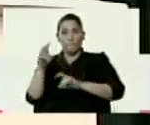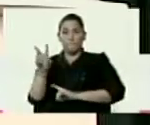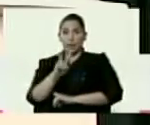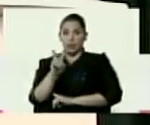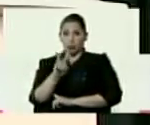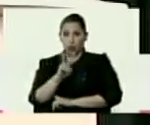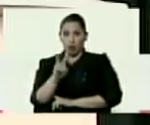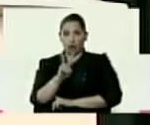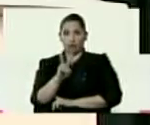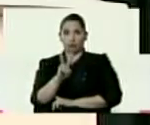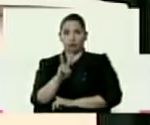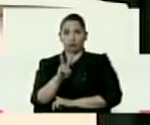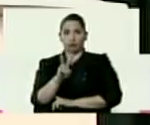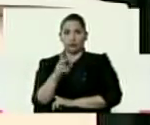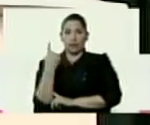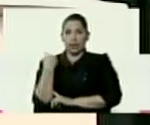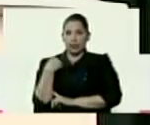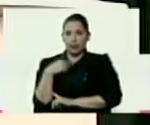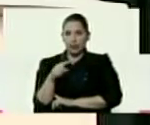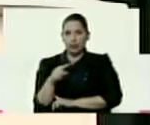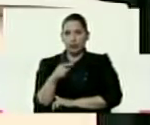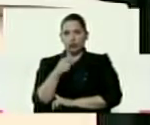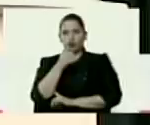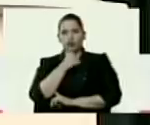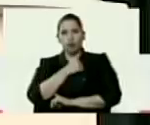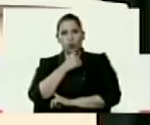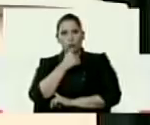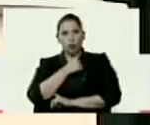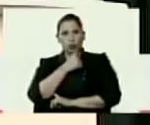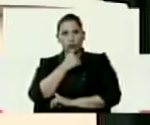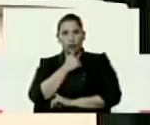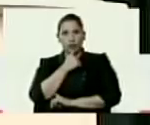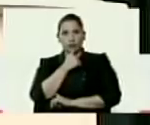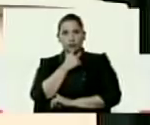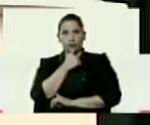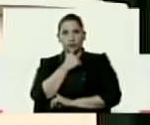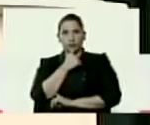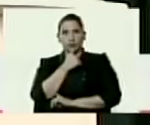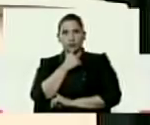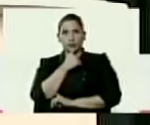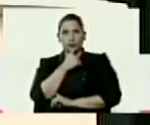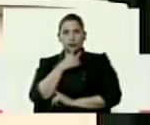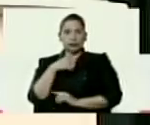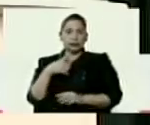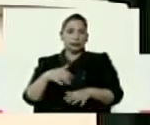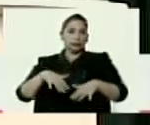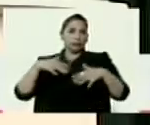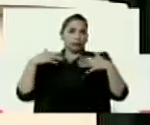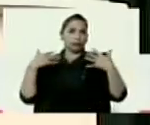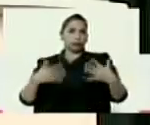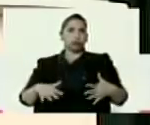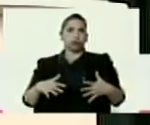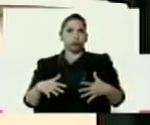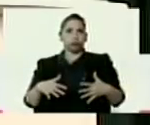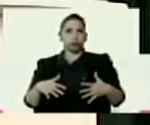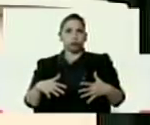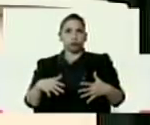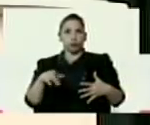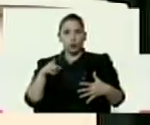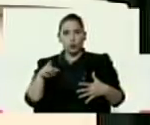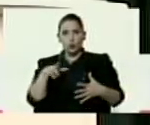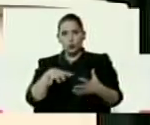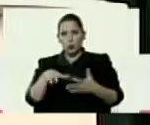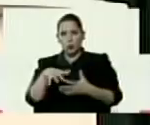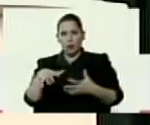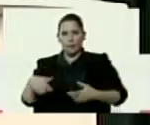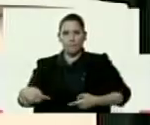ha tenido que soportar y tolerar las graves consecuencias derivadas de una